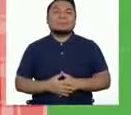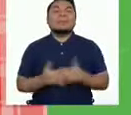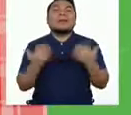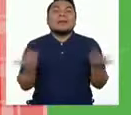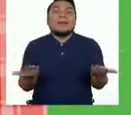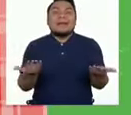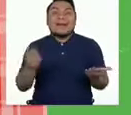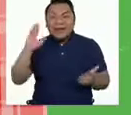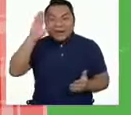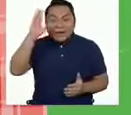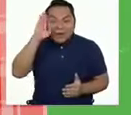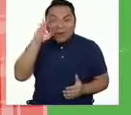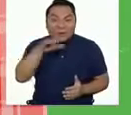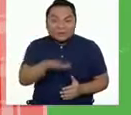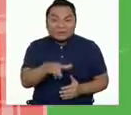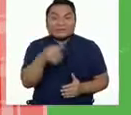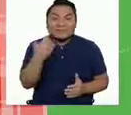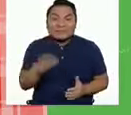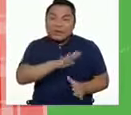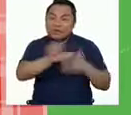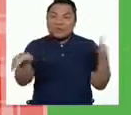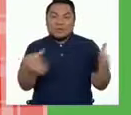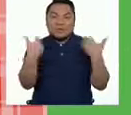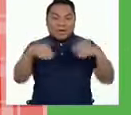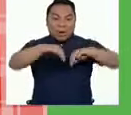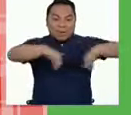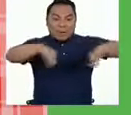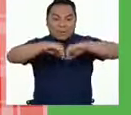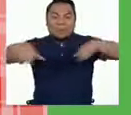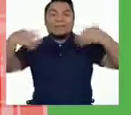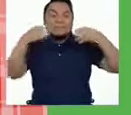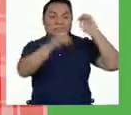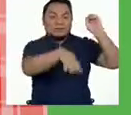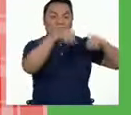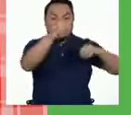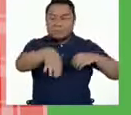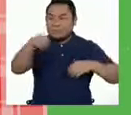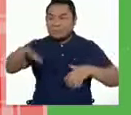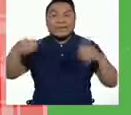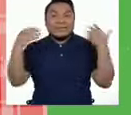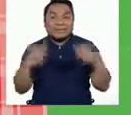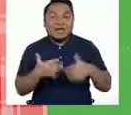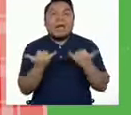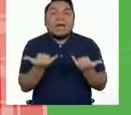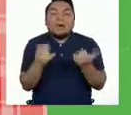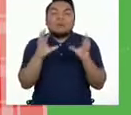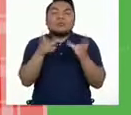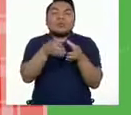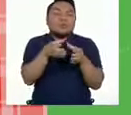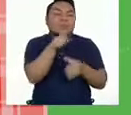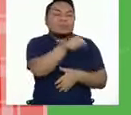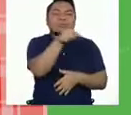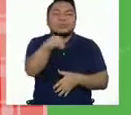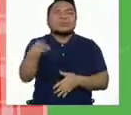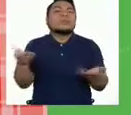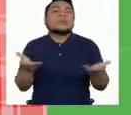¡Hola, Pedro! Ya tienes todos tus objetos agrupados. ¿Podemos repasar en qué grupo están cada uno?